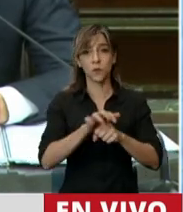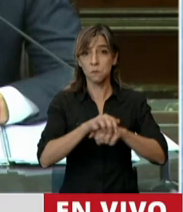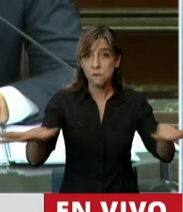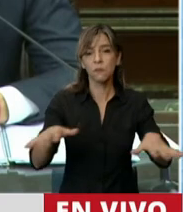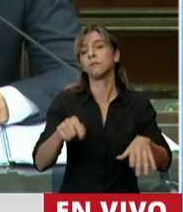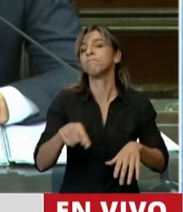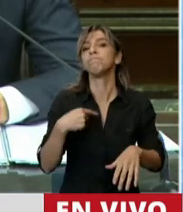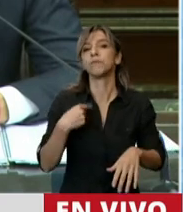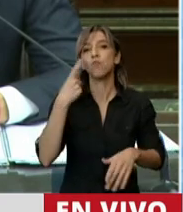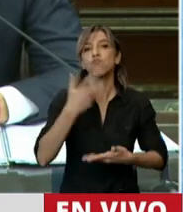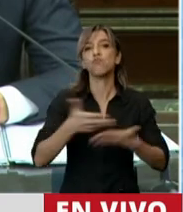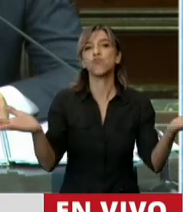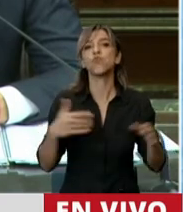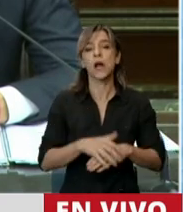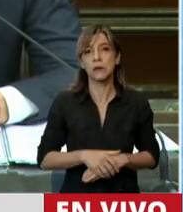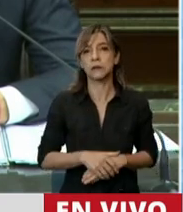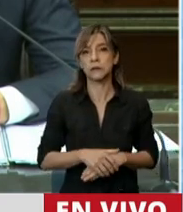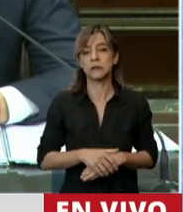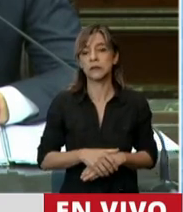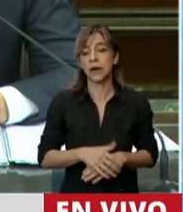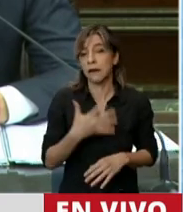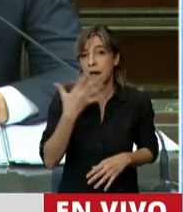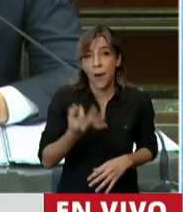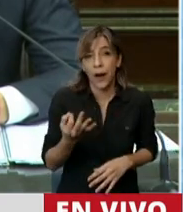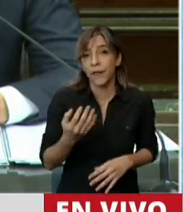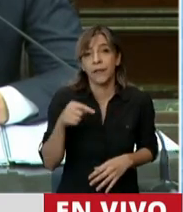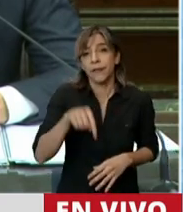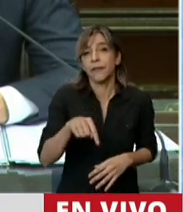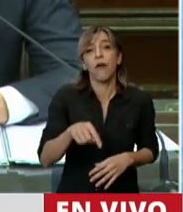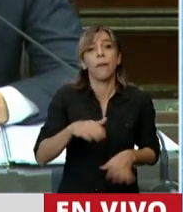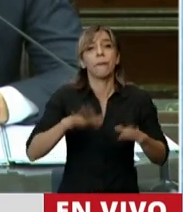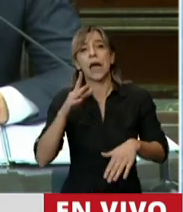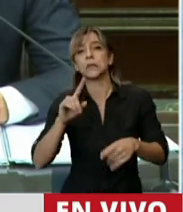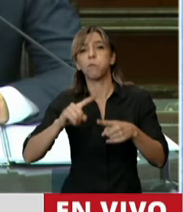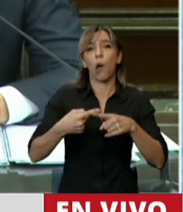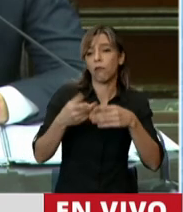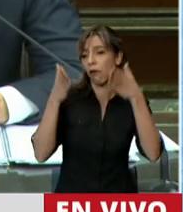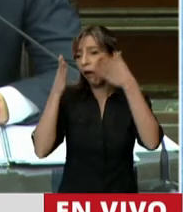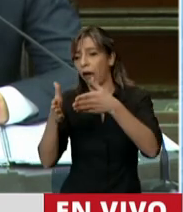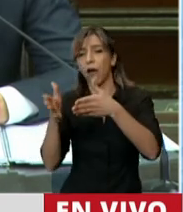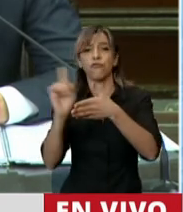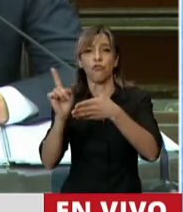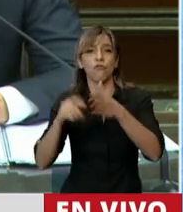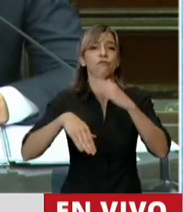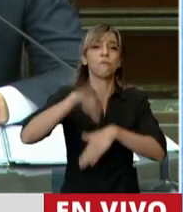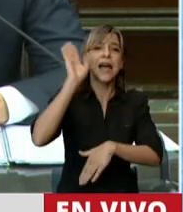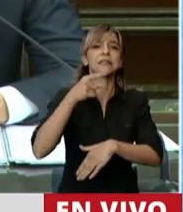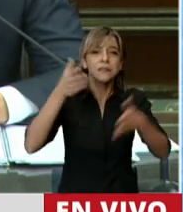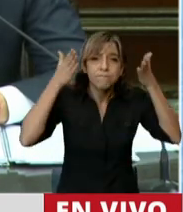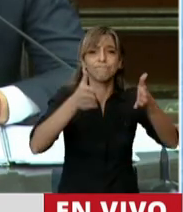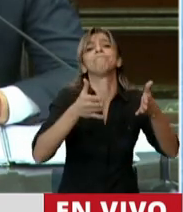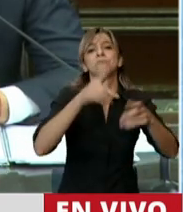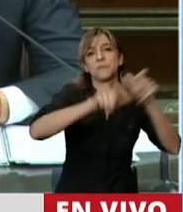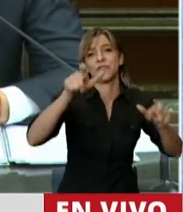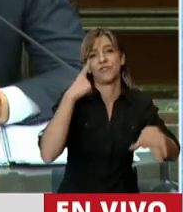muy particular en el que realmente no se puede poner las cuestiones políticas en el centro de la escena, sino que tenemos que poner a los seres